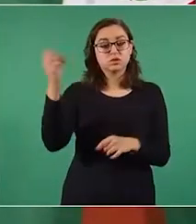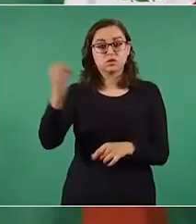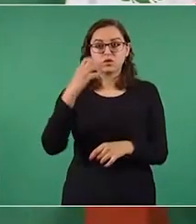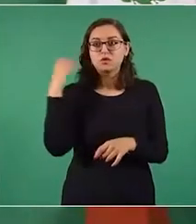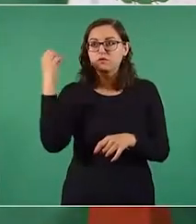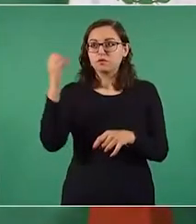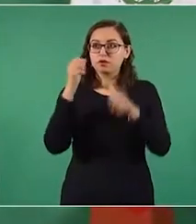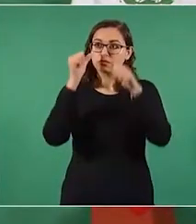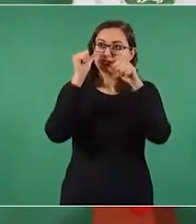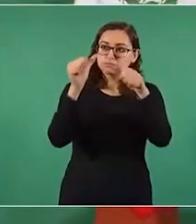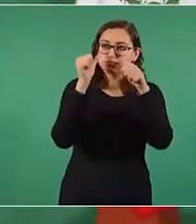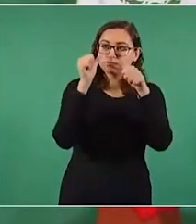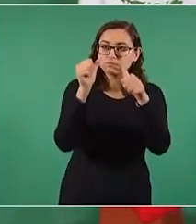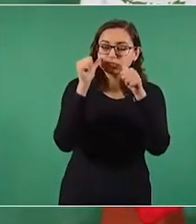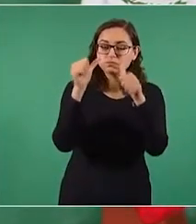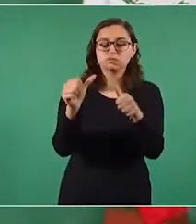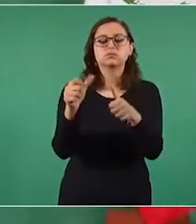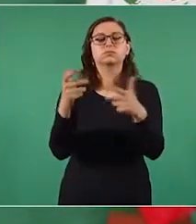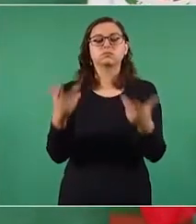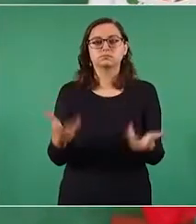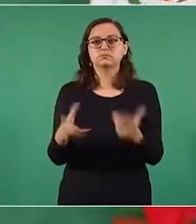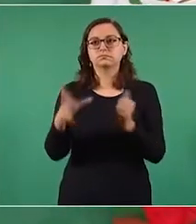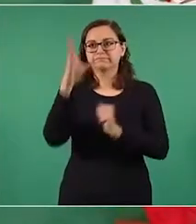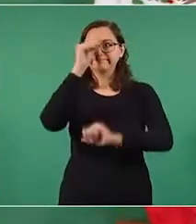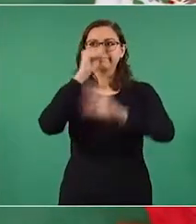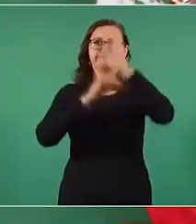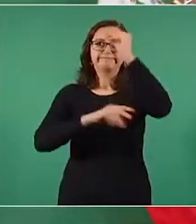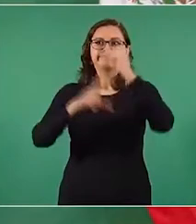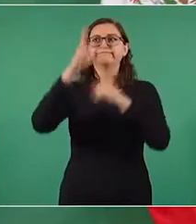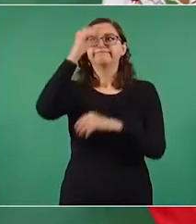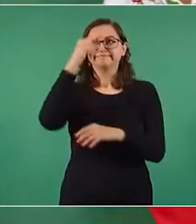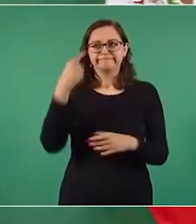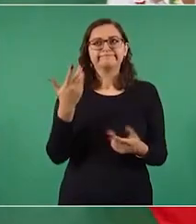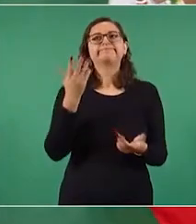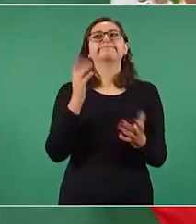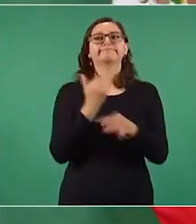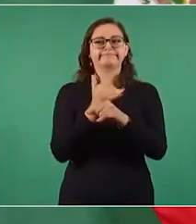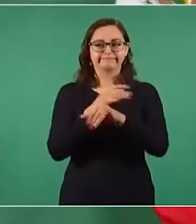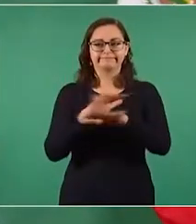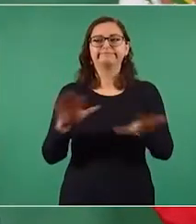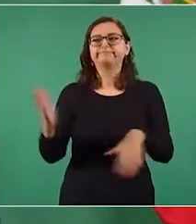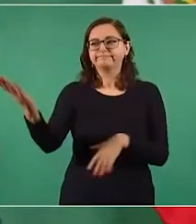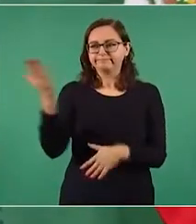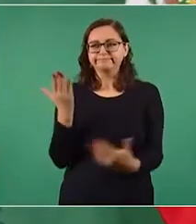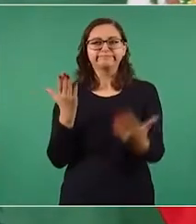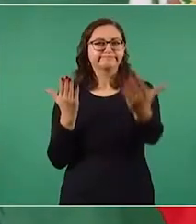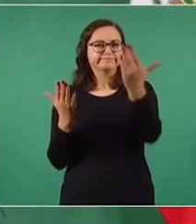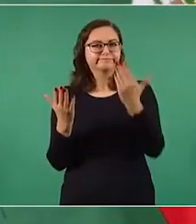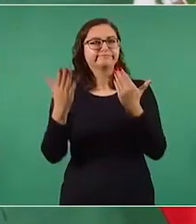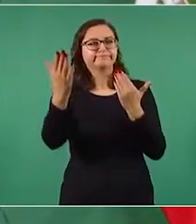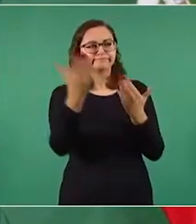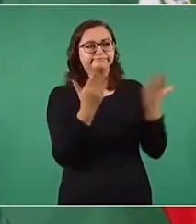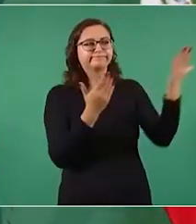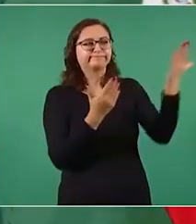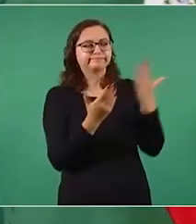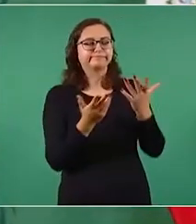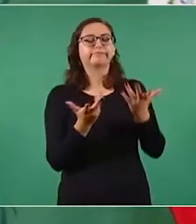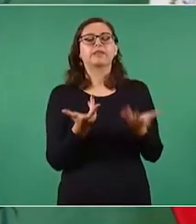para informarse, porque saben que se